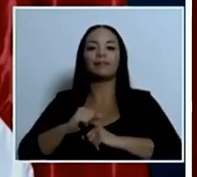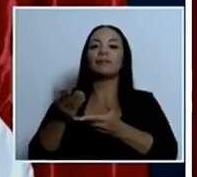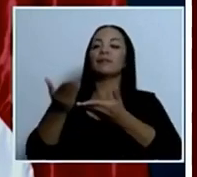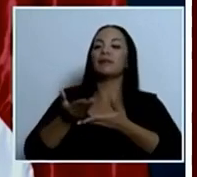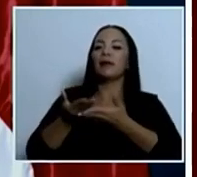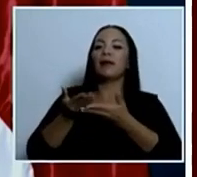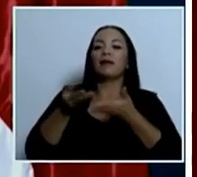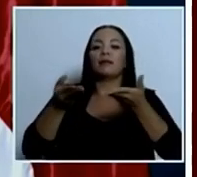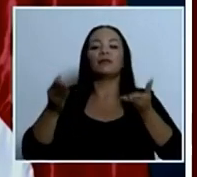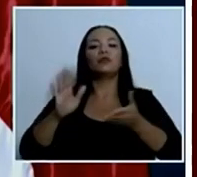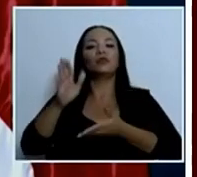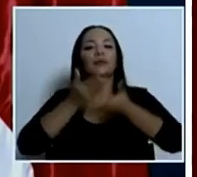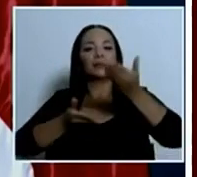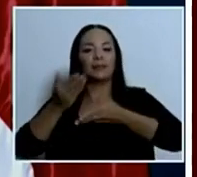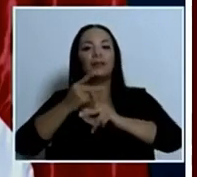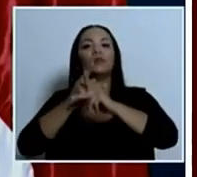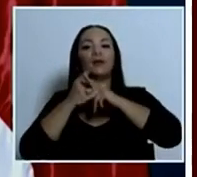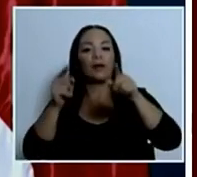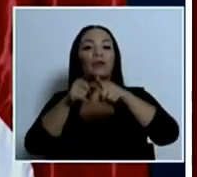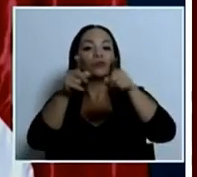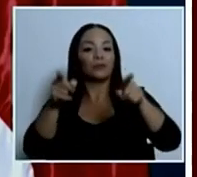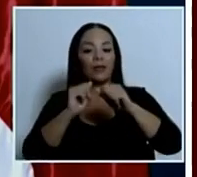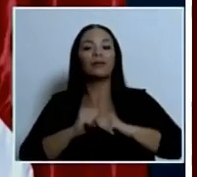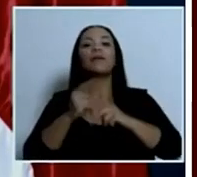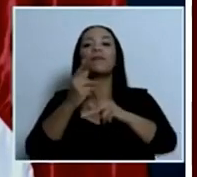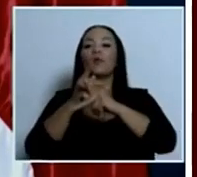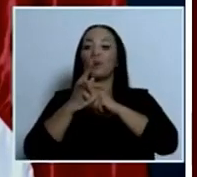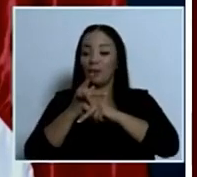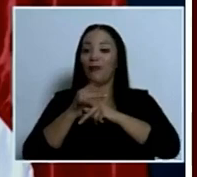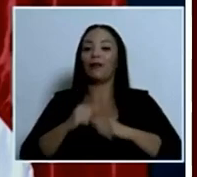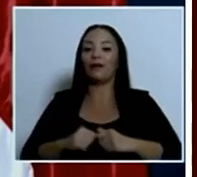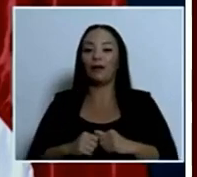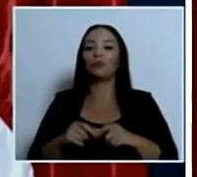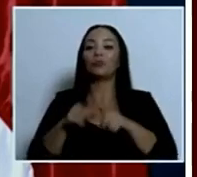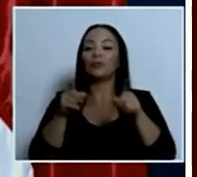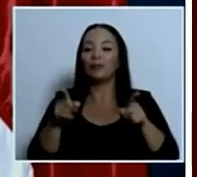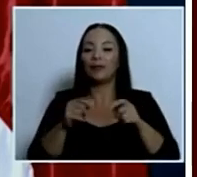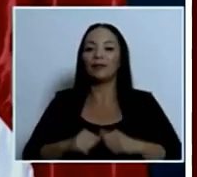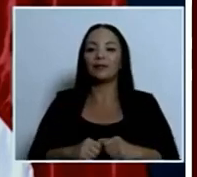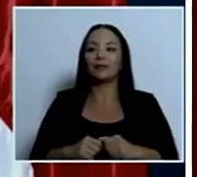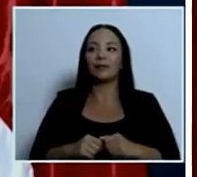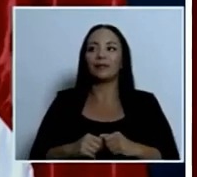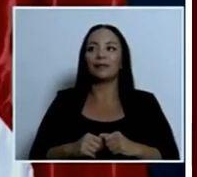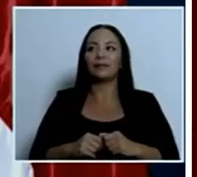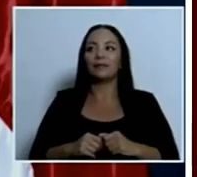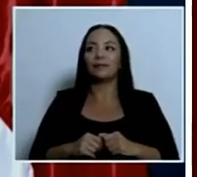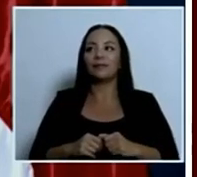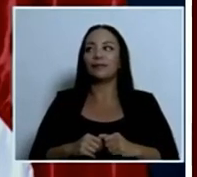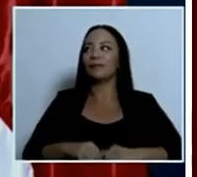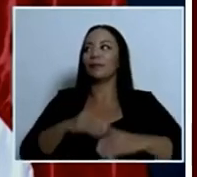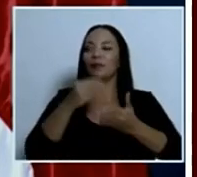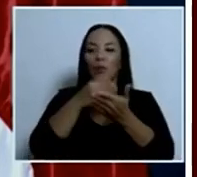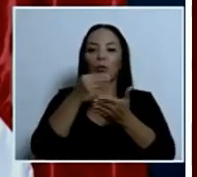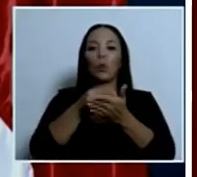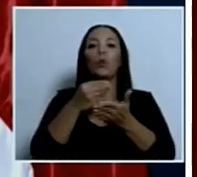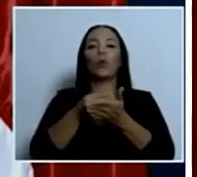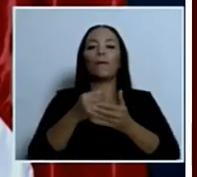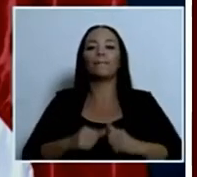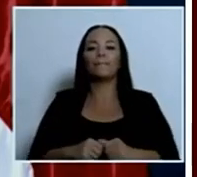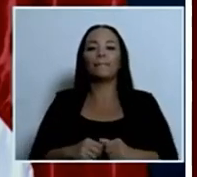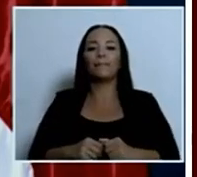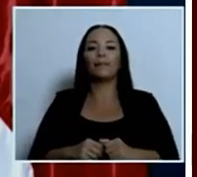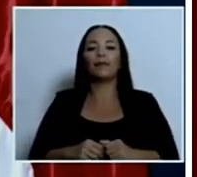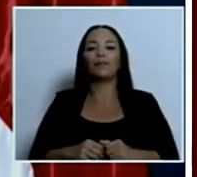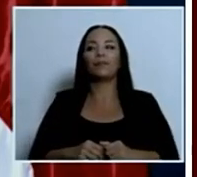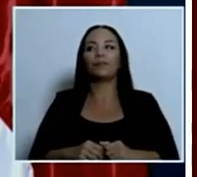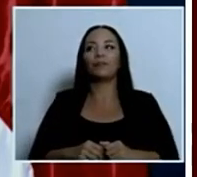protegerla a usted o a protegerla a usted cuando compra o le